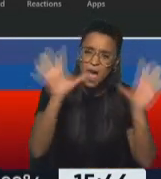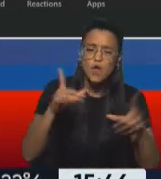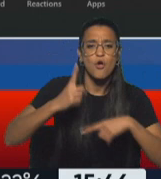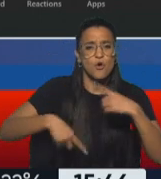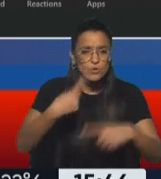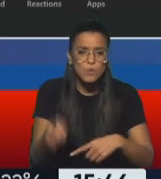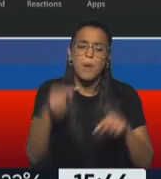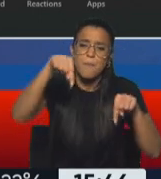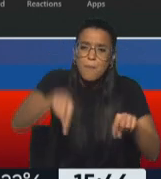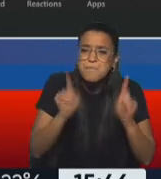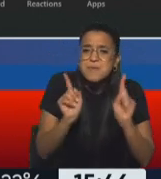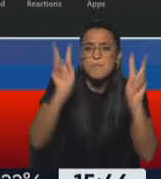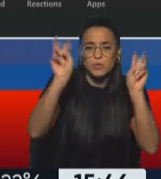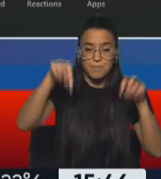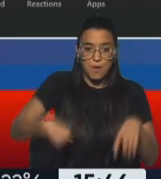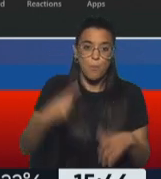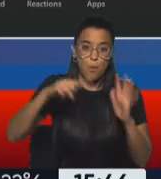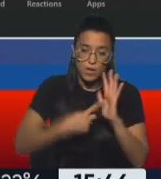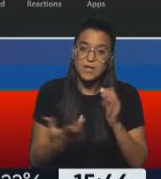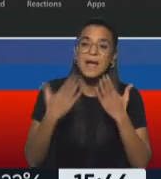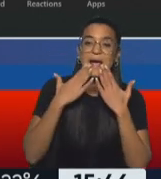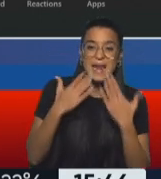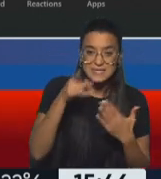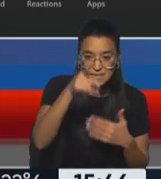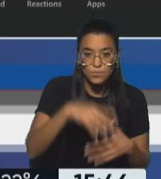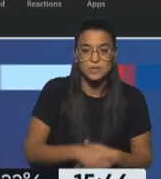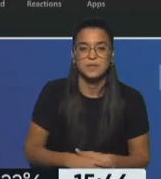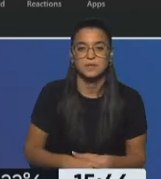seguir este tema desde acá, desde Buenos Aires también. Gracias a vos. Gracias.